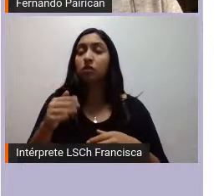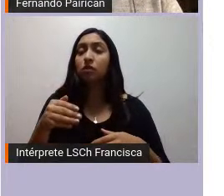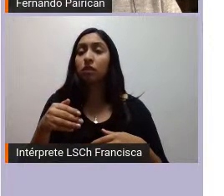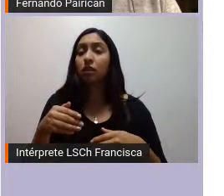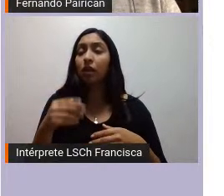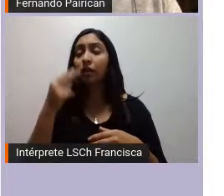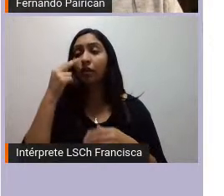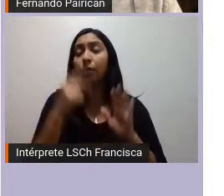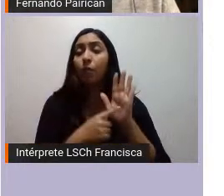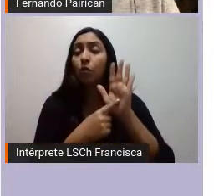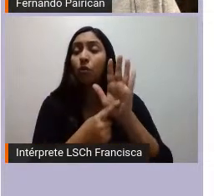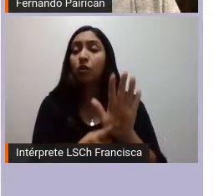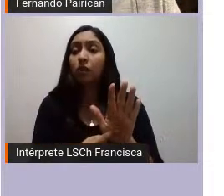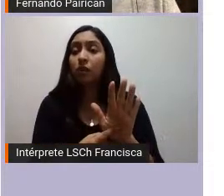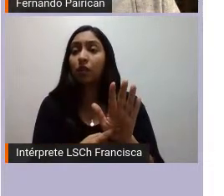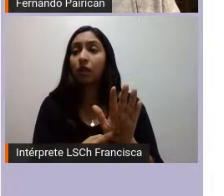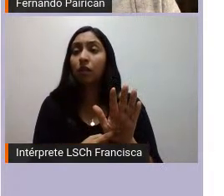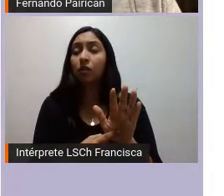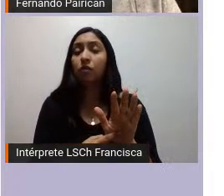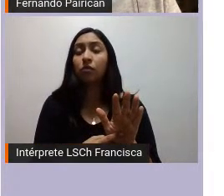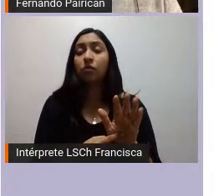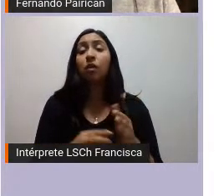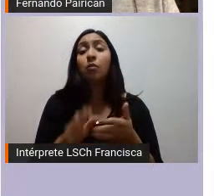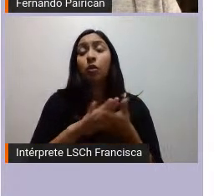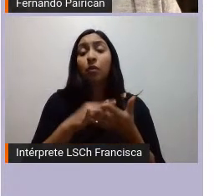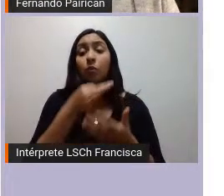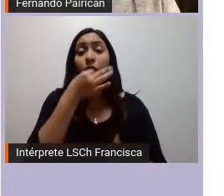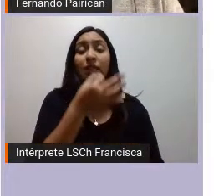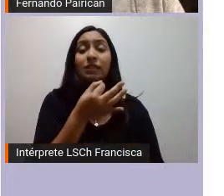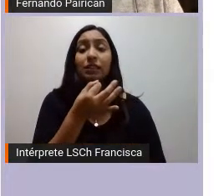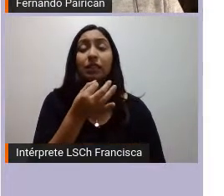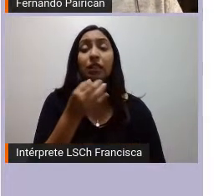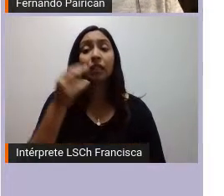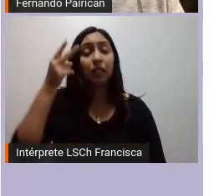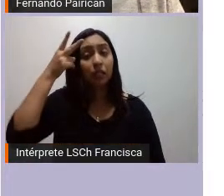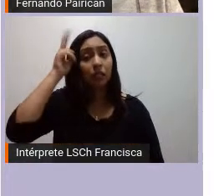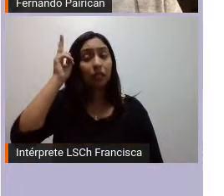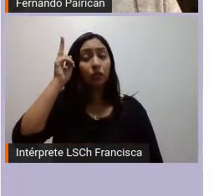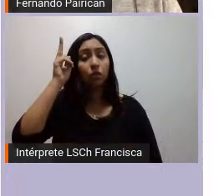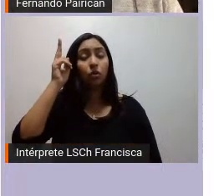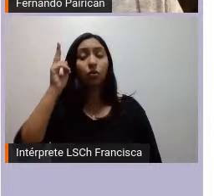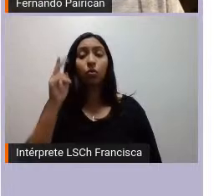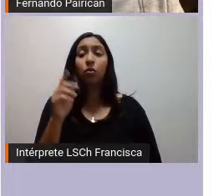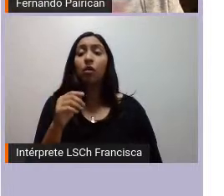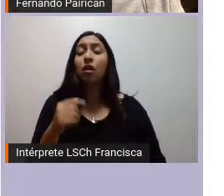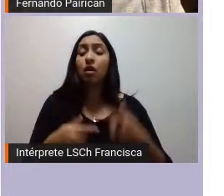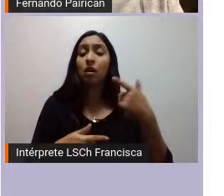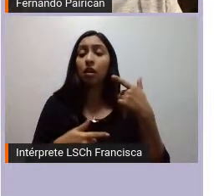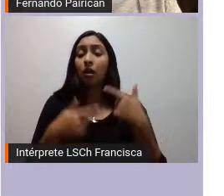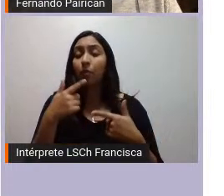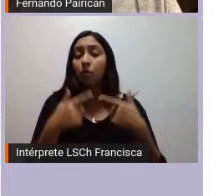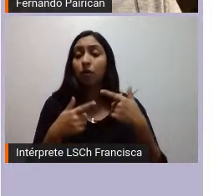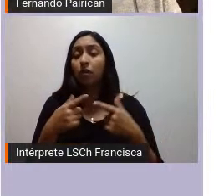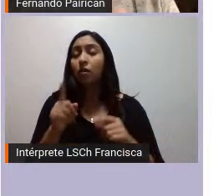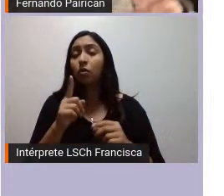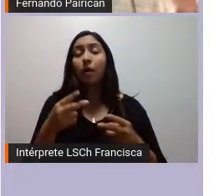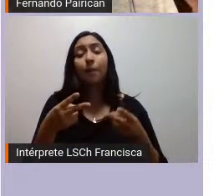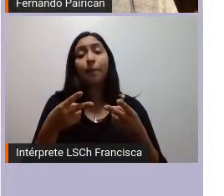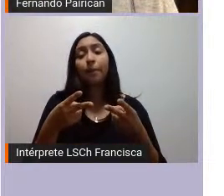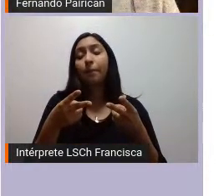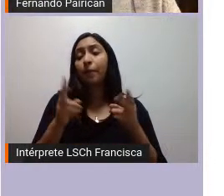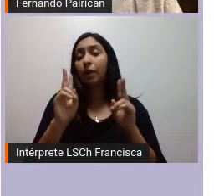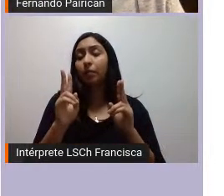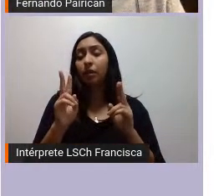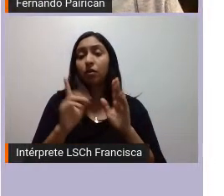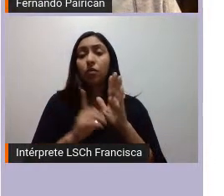abierto que yo decirte indio directamente o encubierto que son las políticas que no han permitido el desarrollo integral de los pueblos originarios en